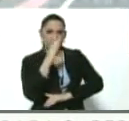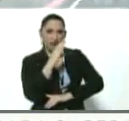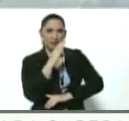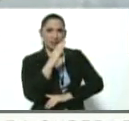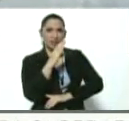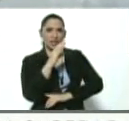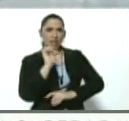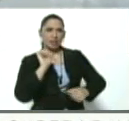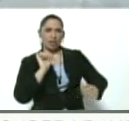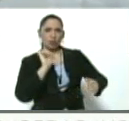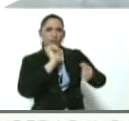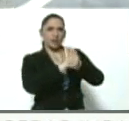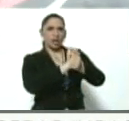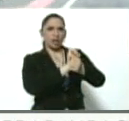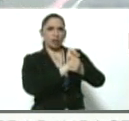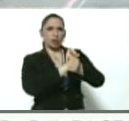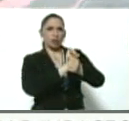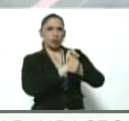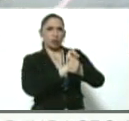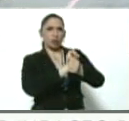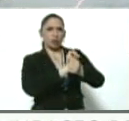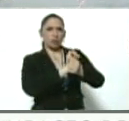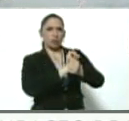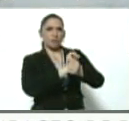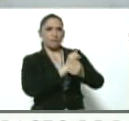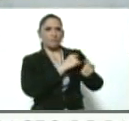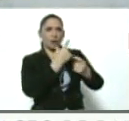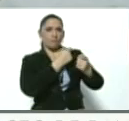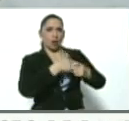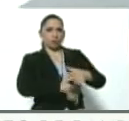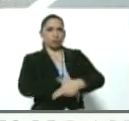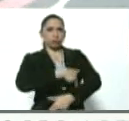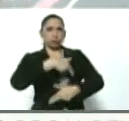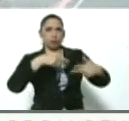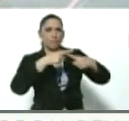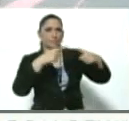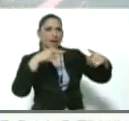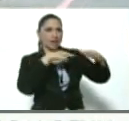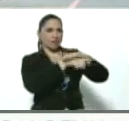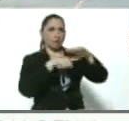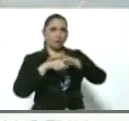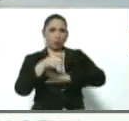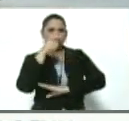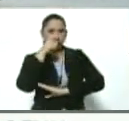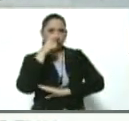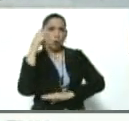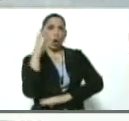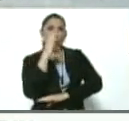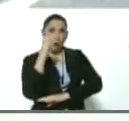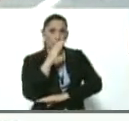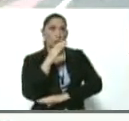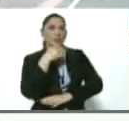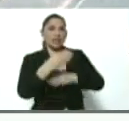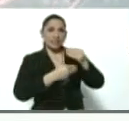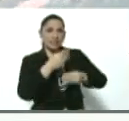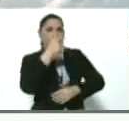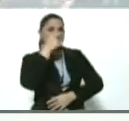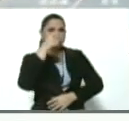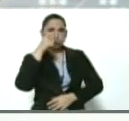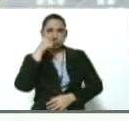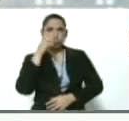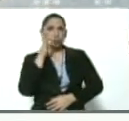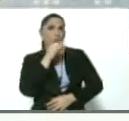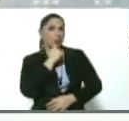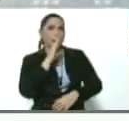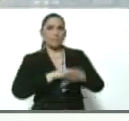que detuvieron un convoy que llevaba armas para ese operativo. Si Colombia hiciera parte del operativo, pues no